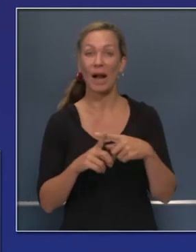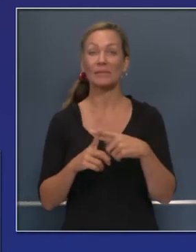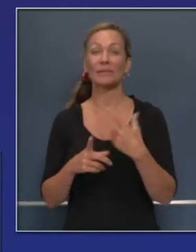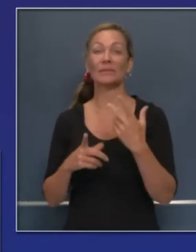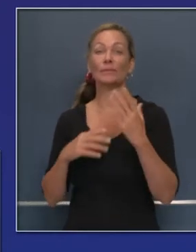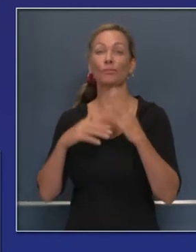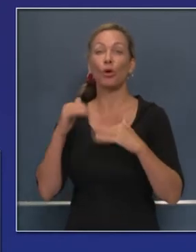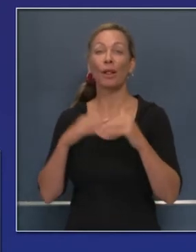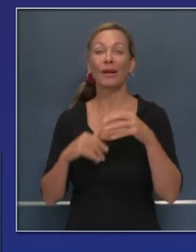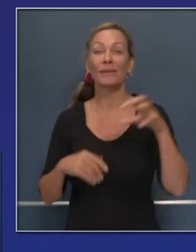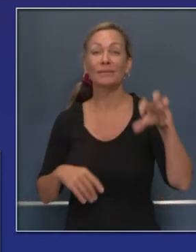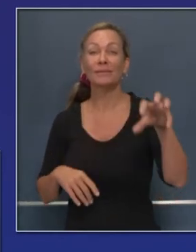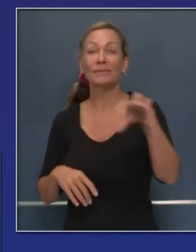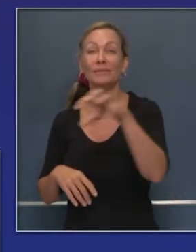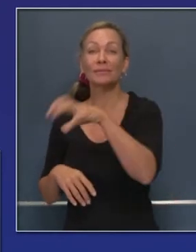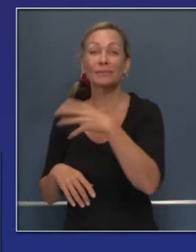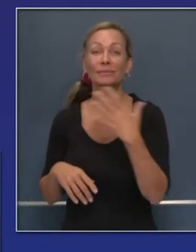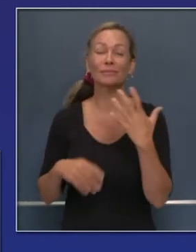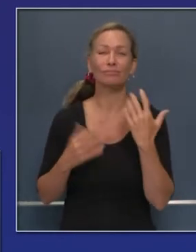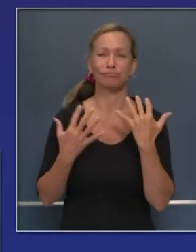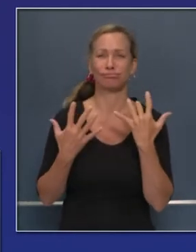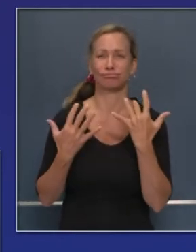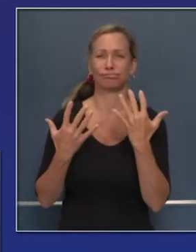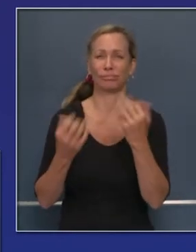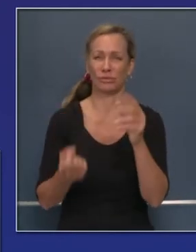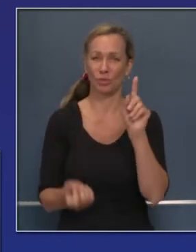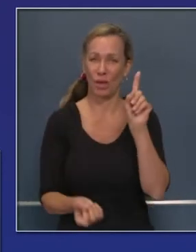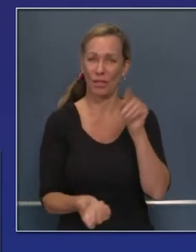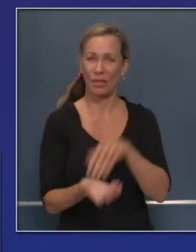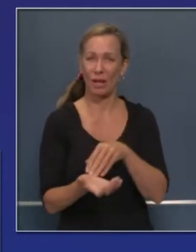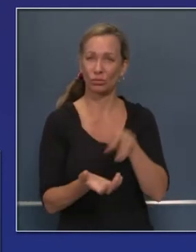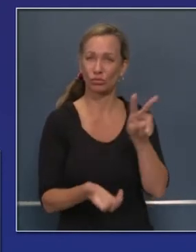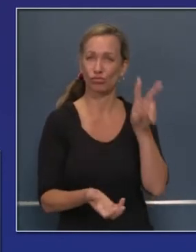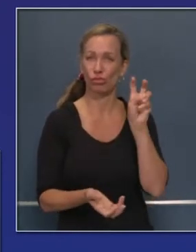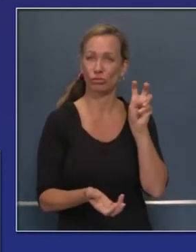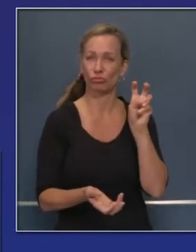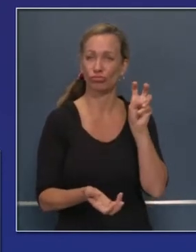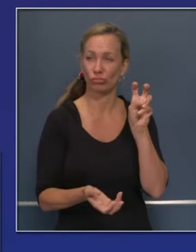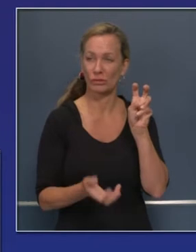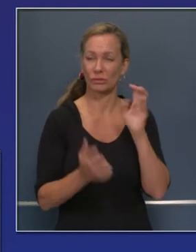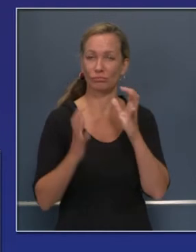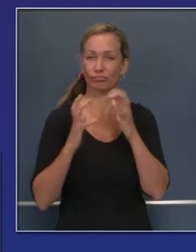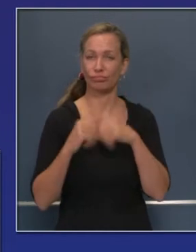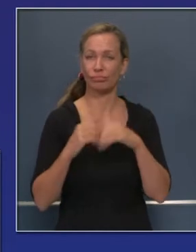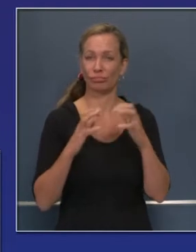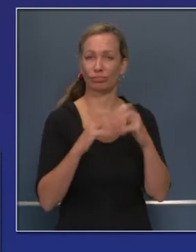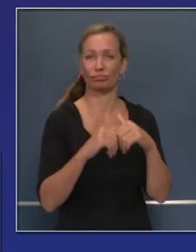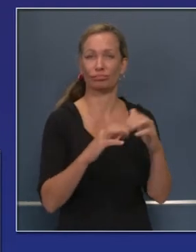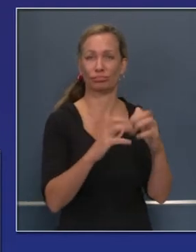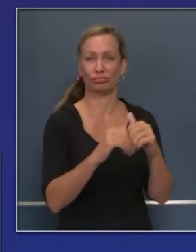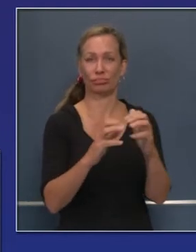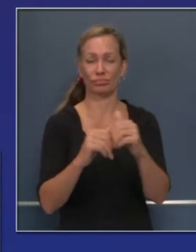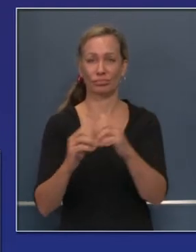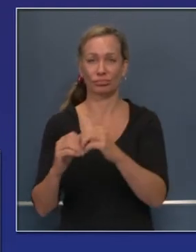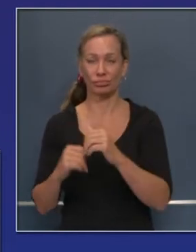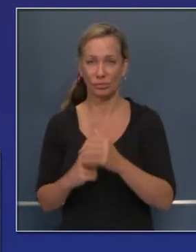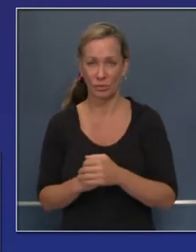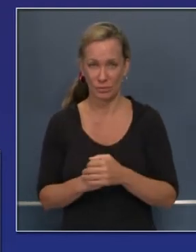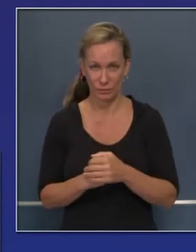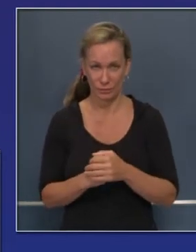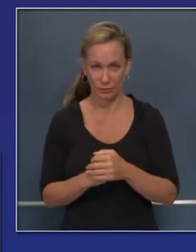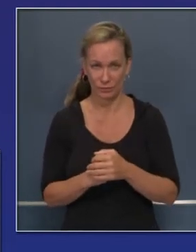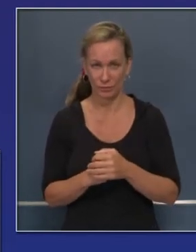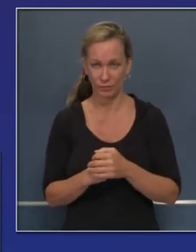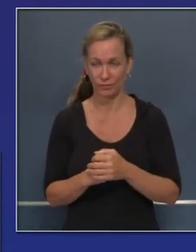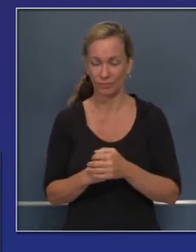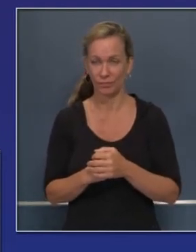reportaron como destruidas. Les indico que es el número de estructuras que han sido reportadas a nuestra oficina de